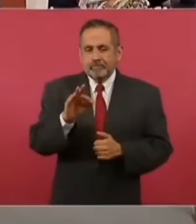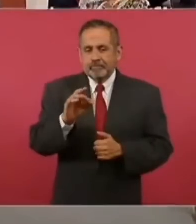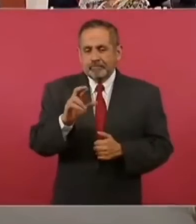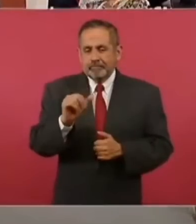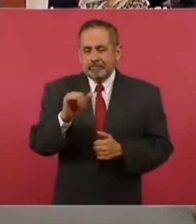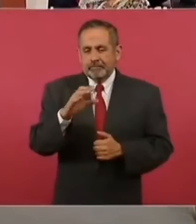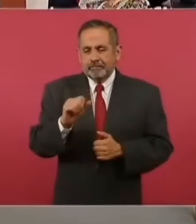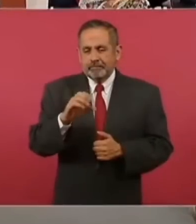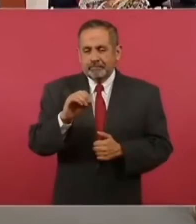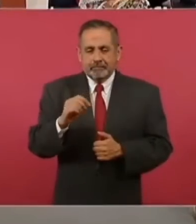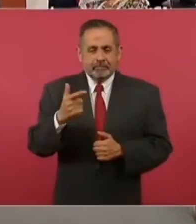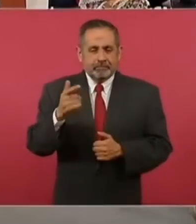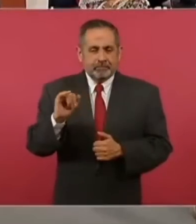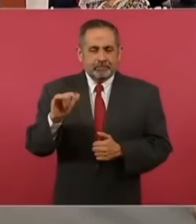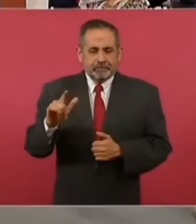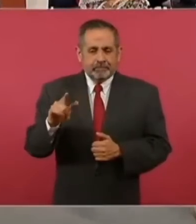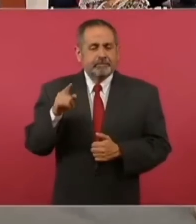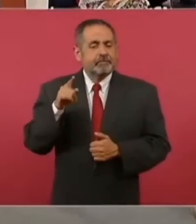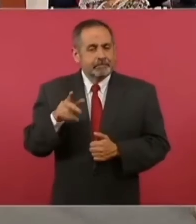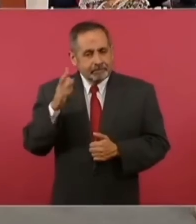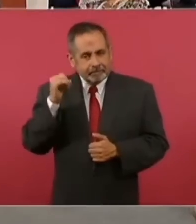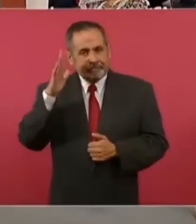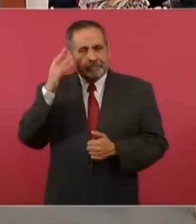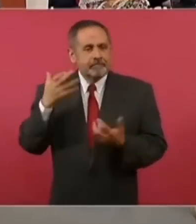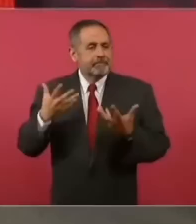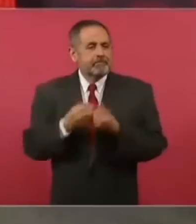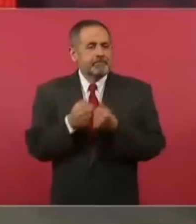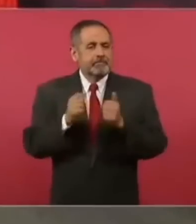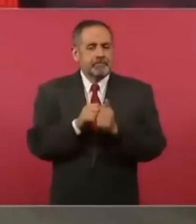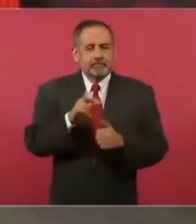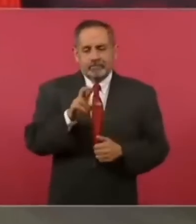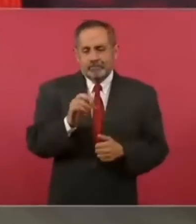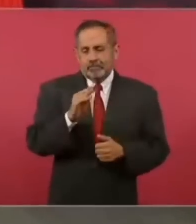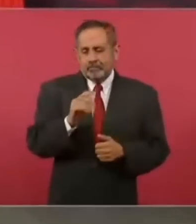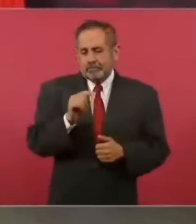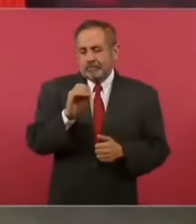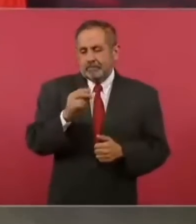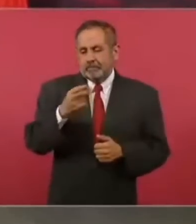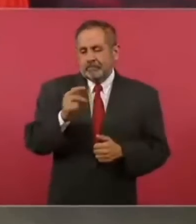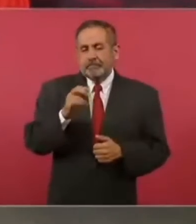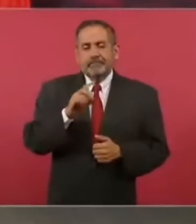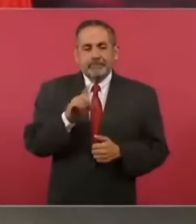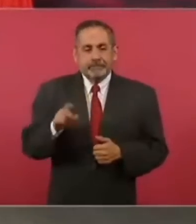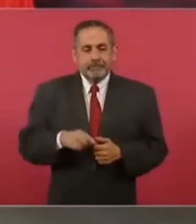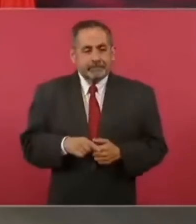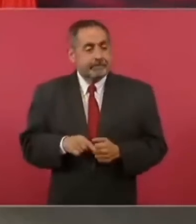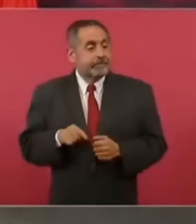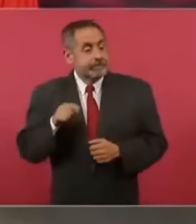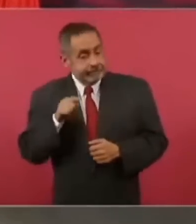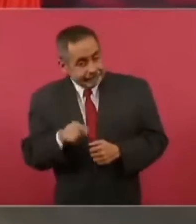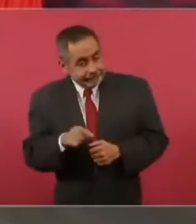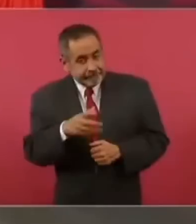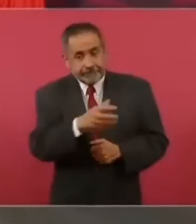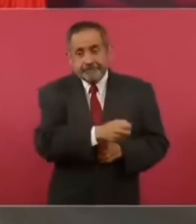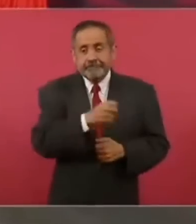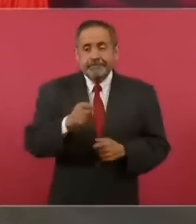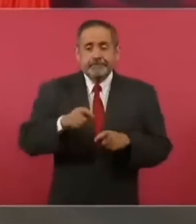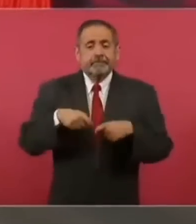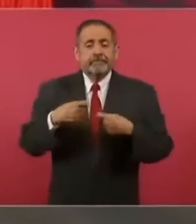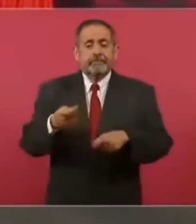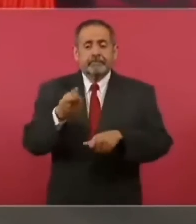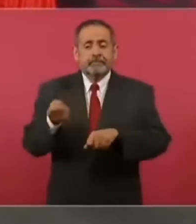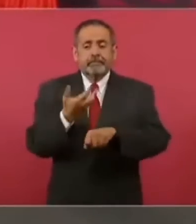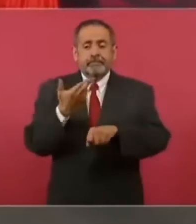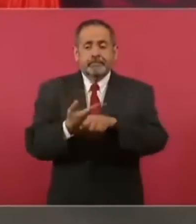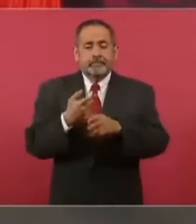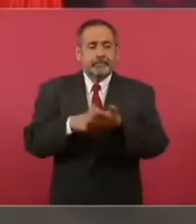que había trabajado con Roberto Hernández y ese fue nombrado secretario